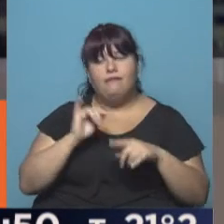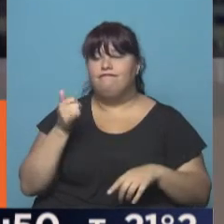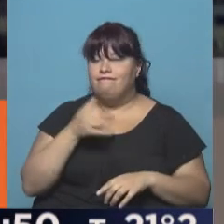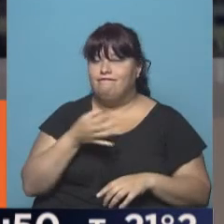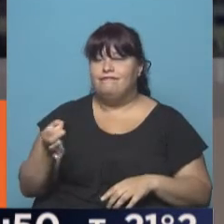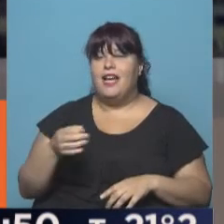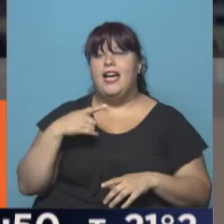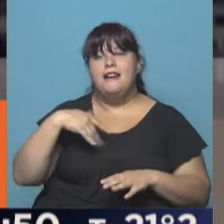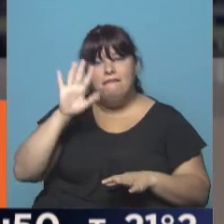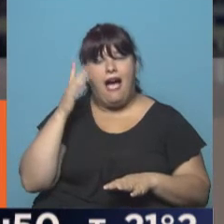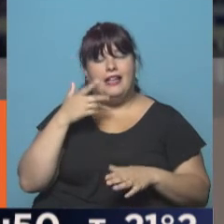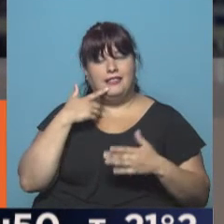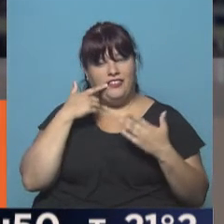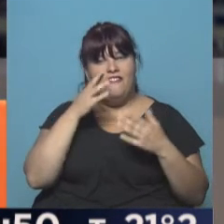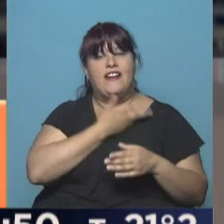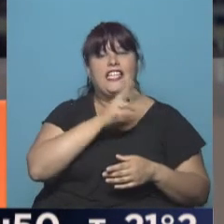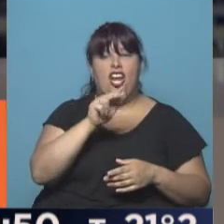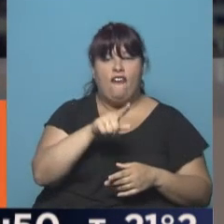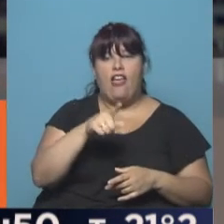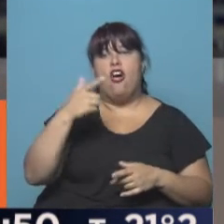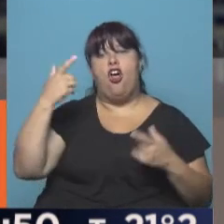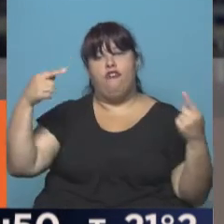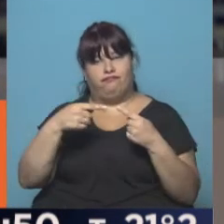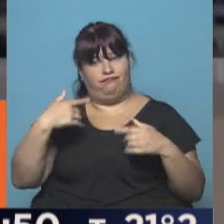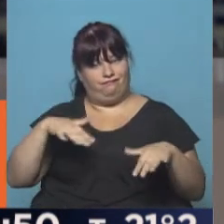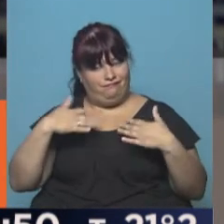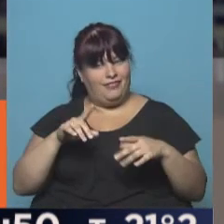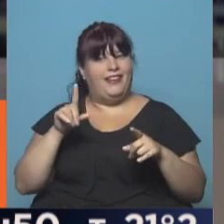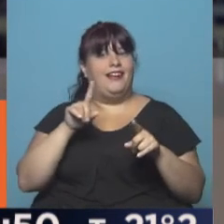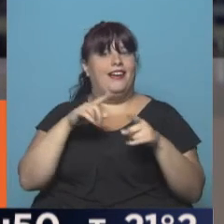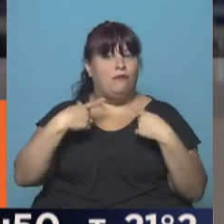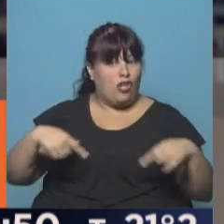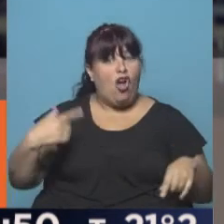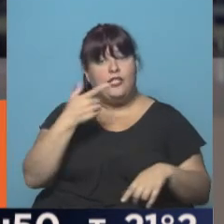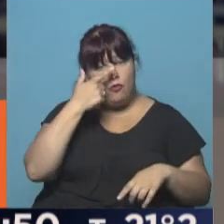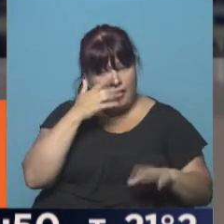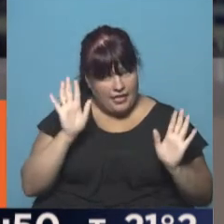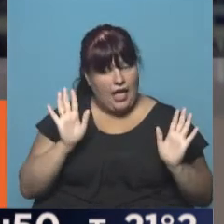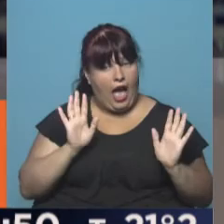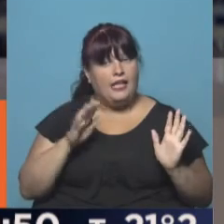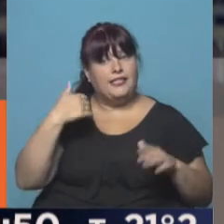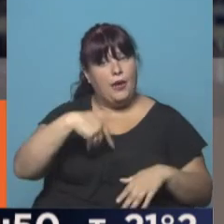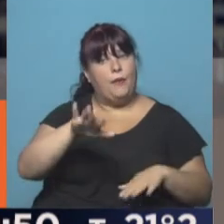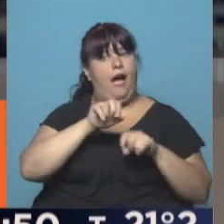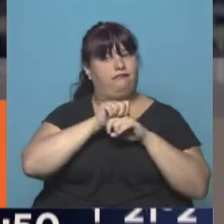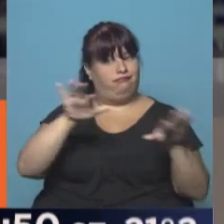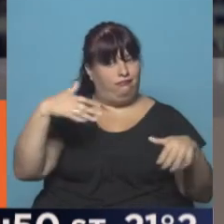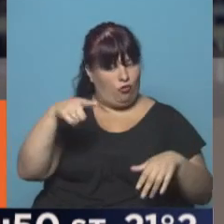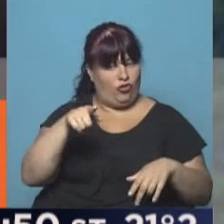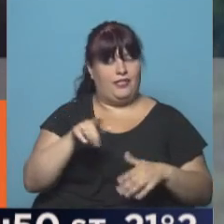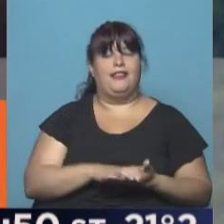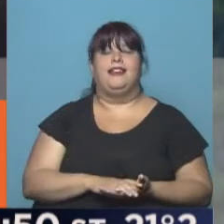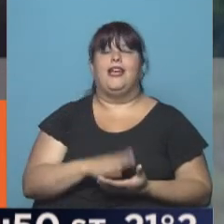Exactamente, donde ponen realmente, donde el Frente normador y el oficialismo se ponen en juego, digamos, muchísimas cosas, interesantísimo, realmente va a repercutir muchísimo eso.